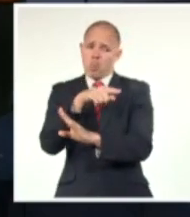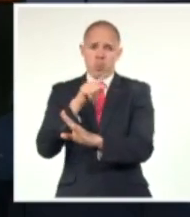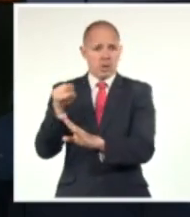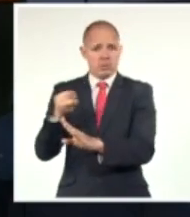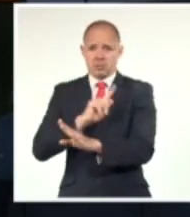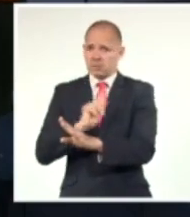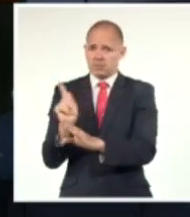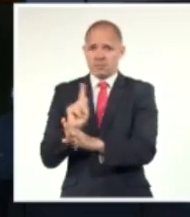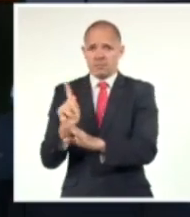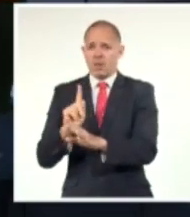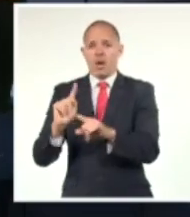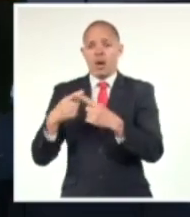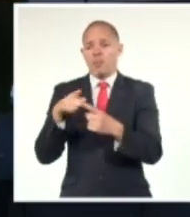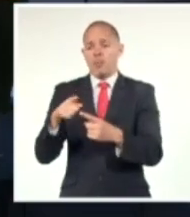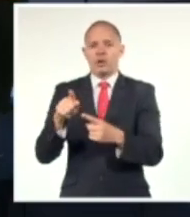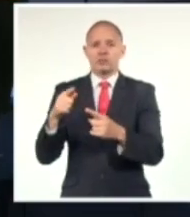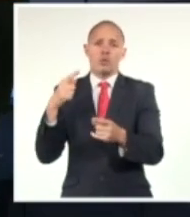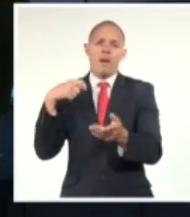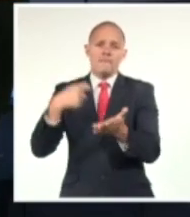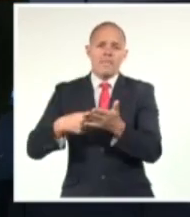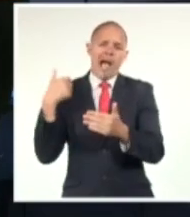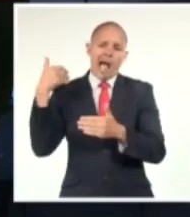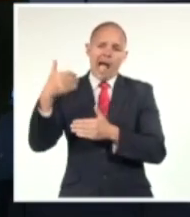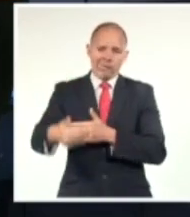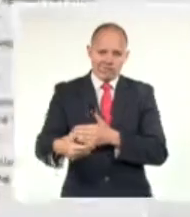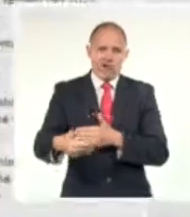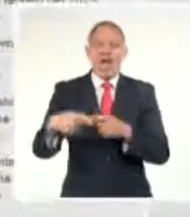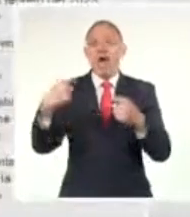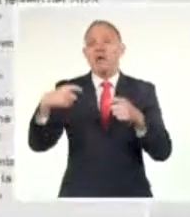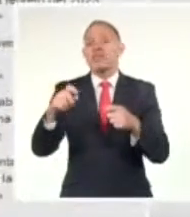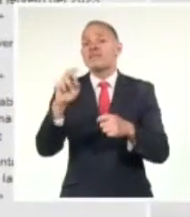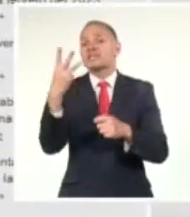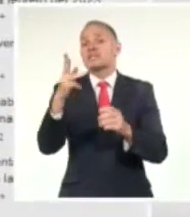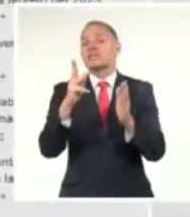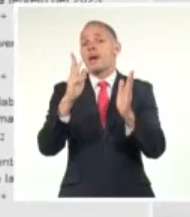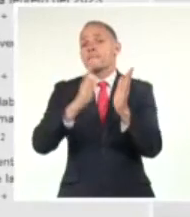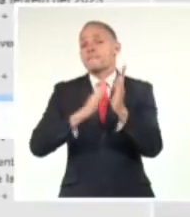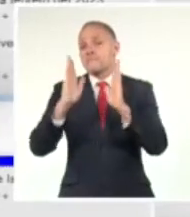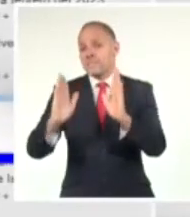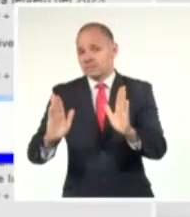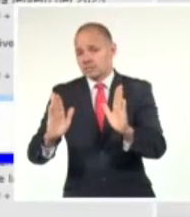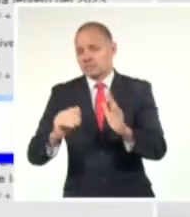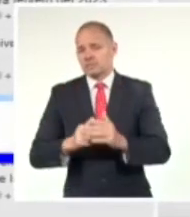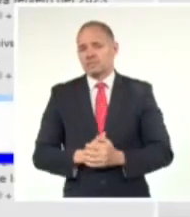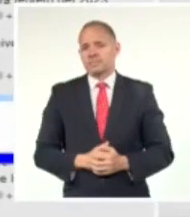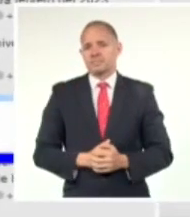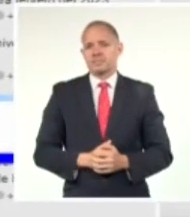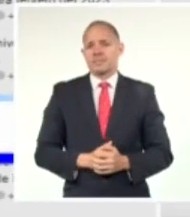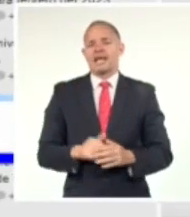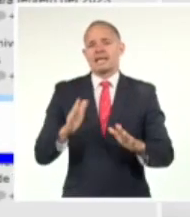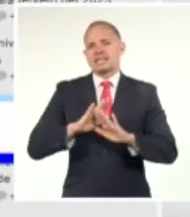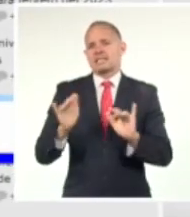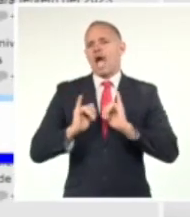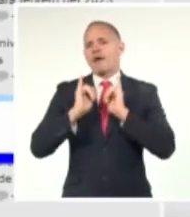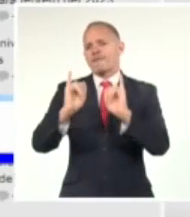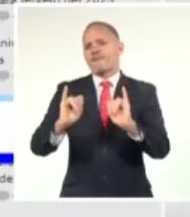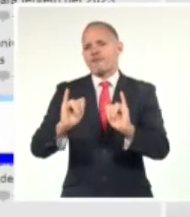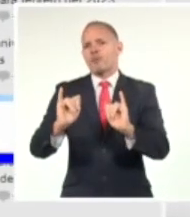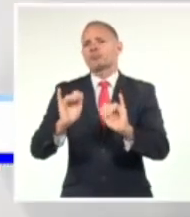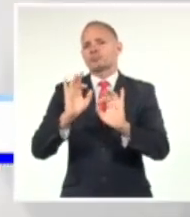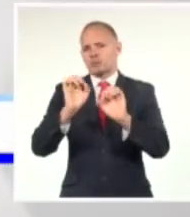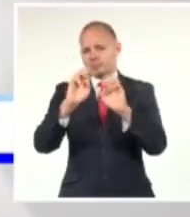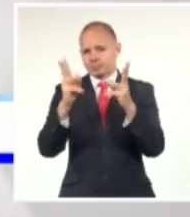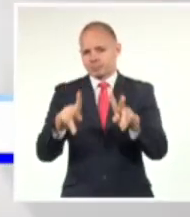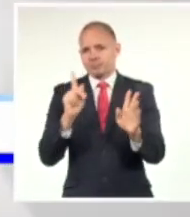rendimiento de la inversión estatal correspondientes al tercer trimestre del año en curso. Según la nota publicada en su sitio web,